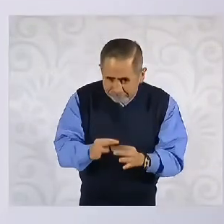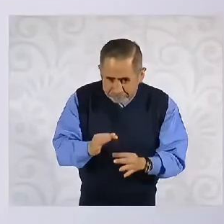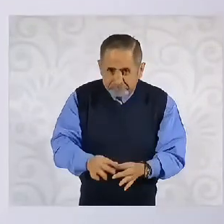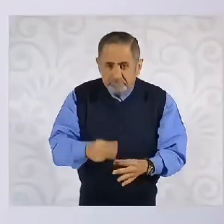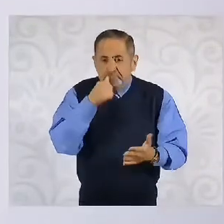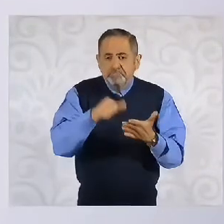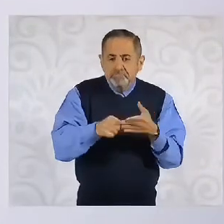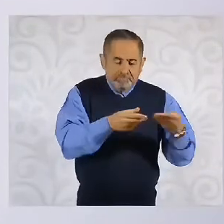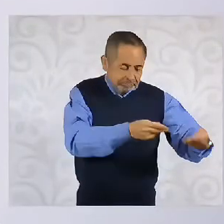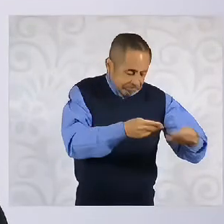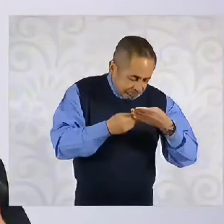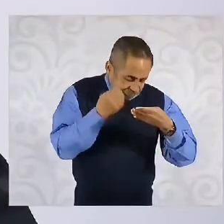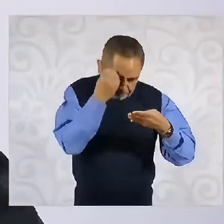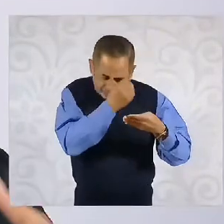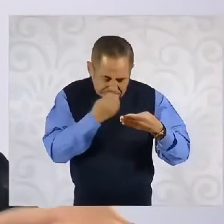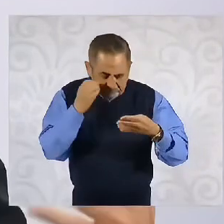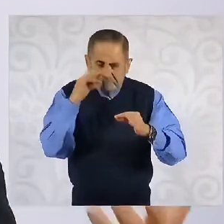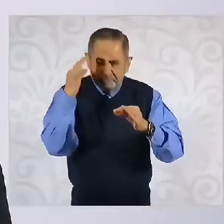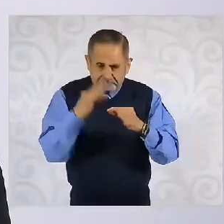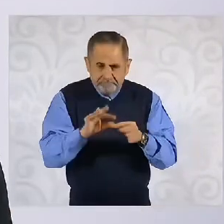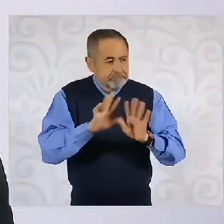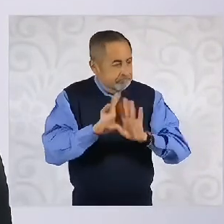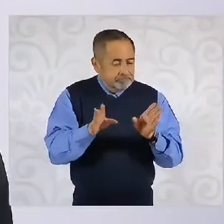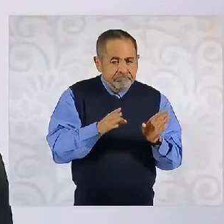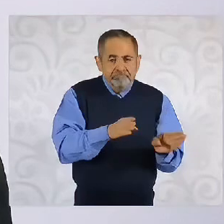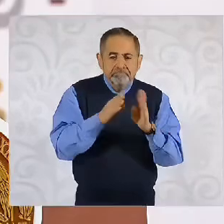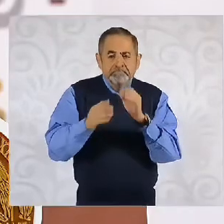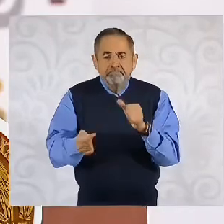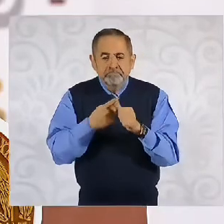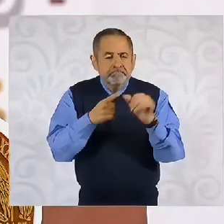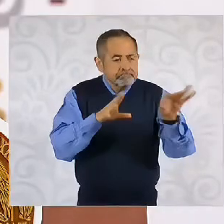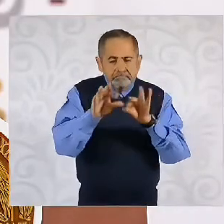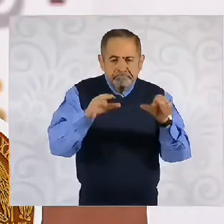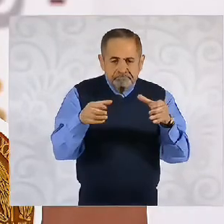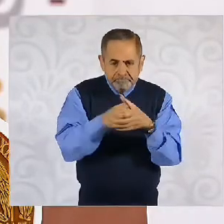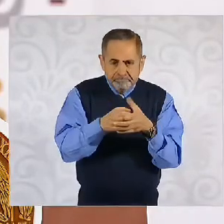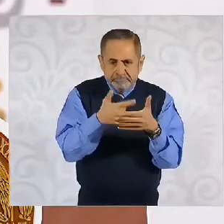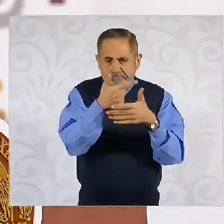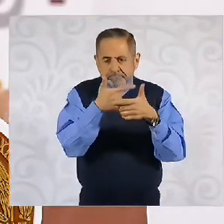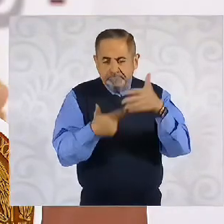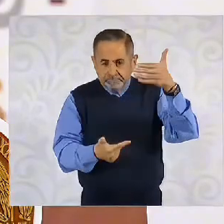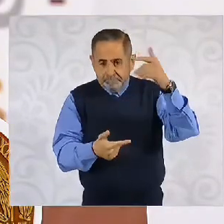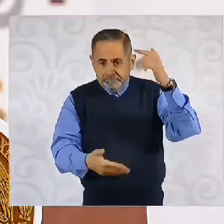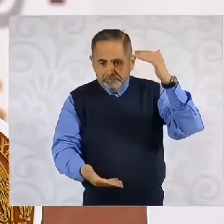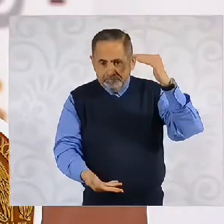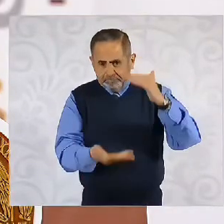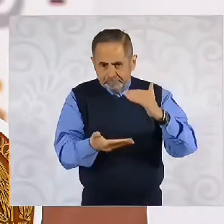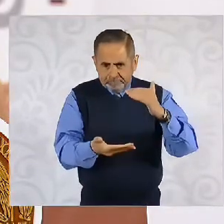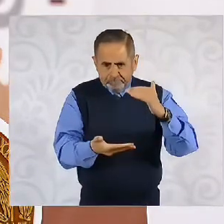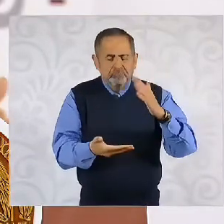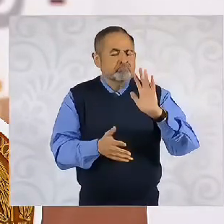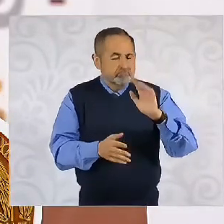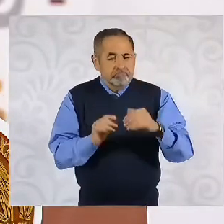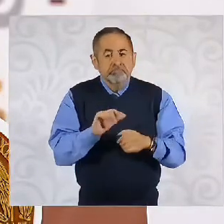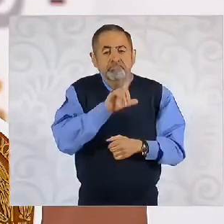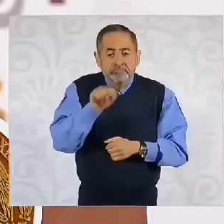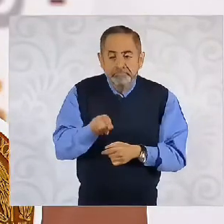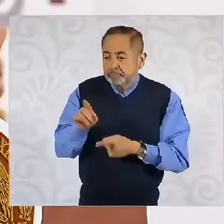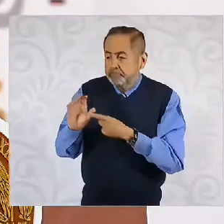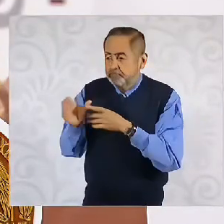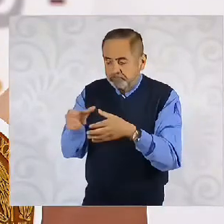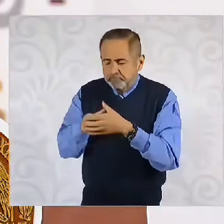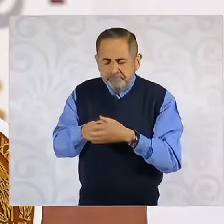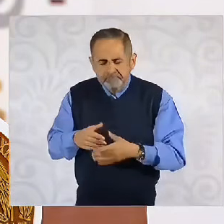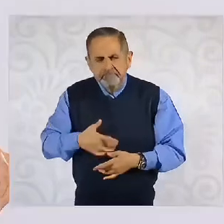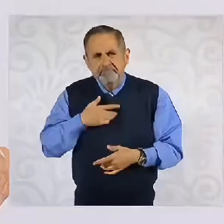cartas. A partir de ahí se hace una primera selección. Después de esa selección, este comité puede entrevistarlos.